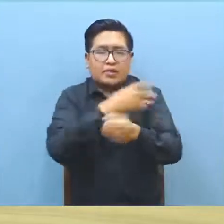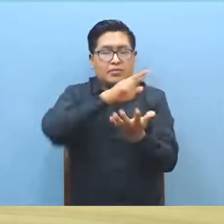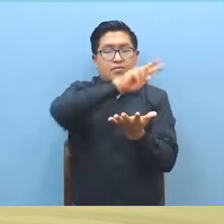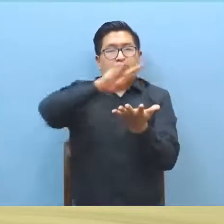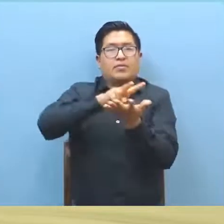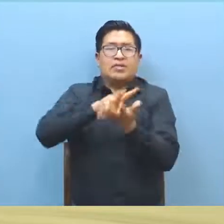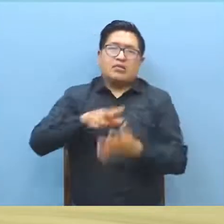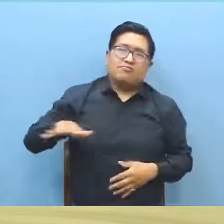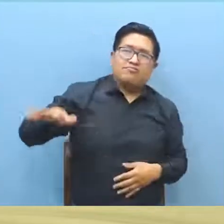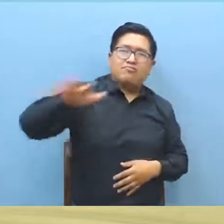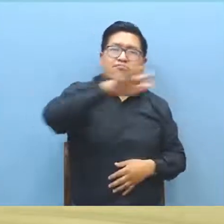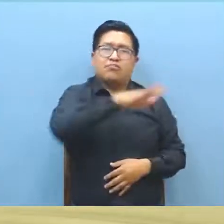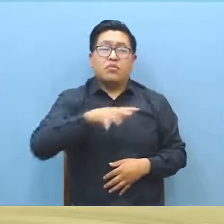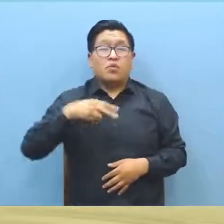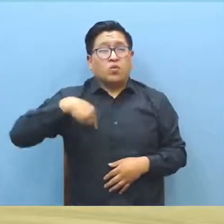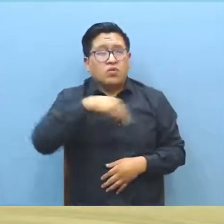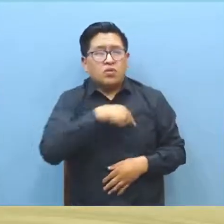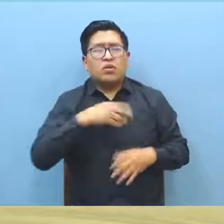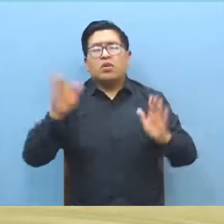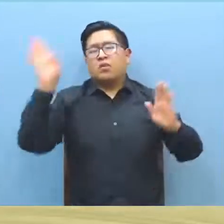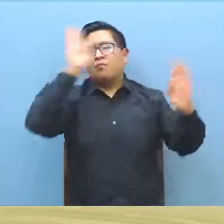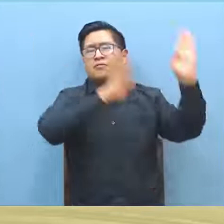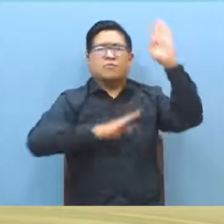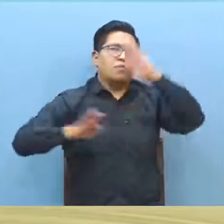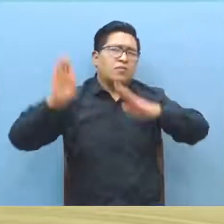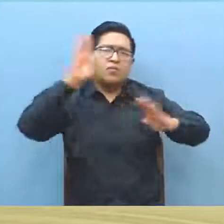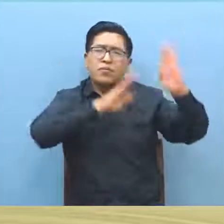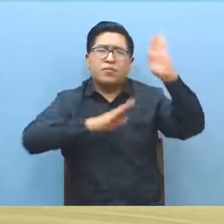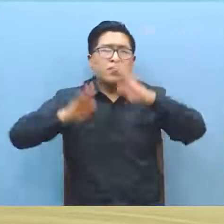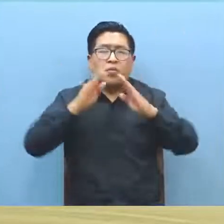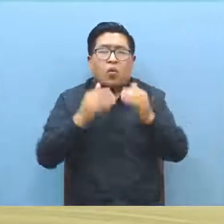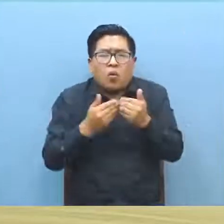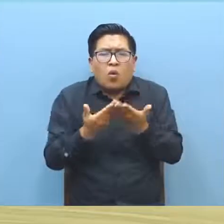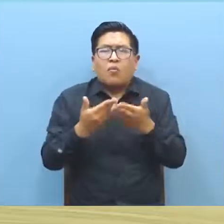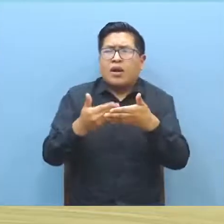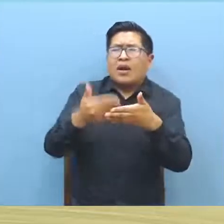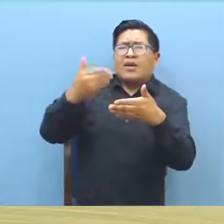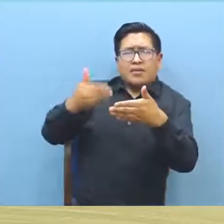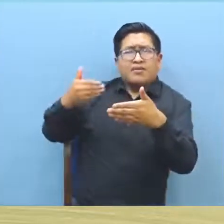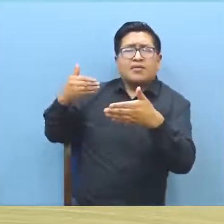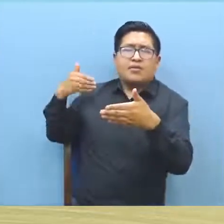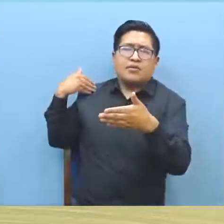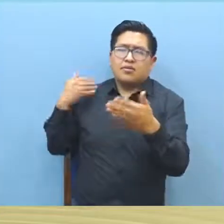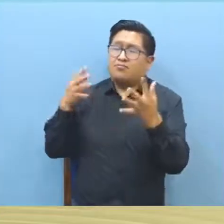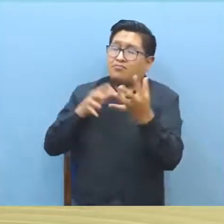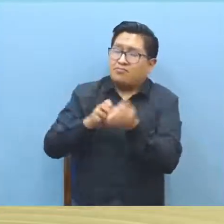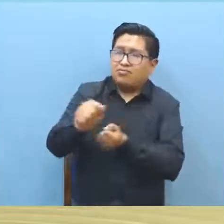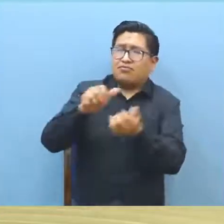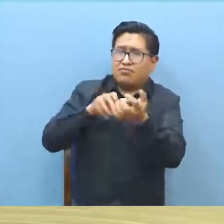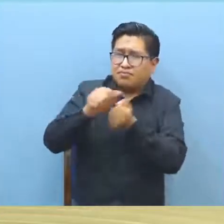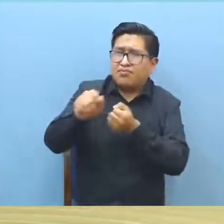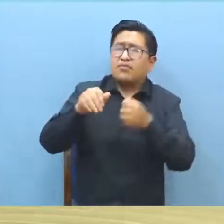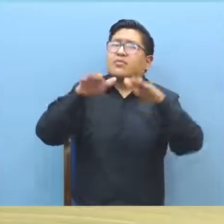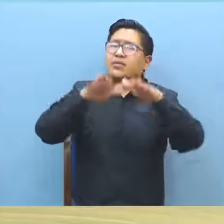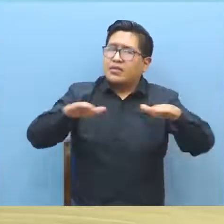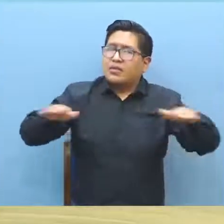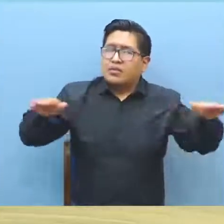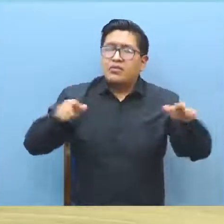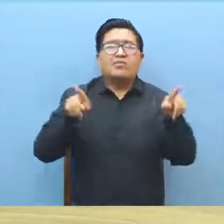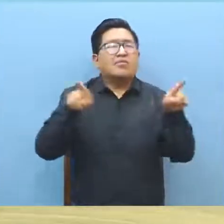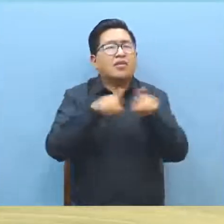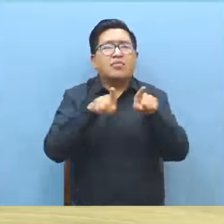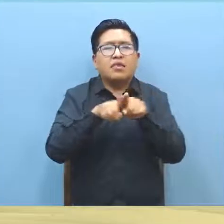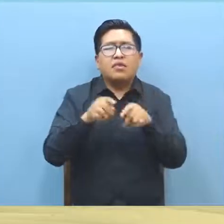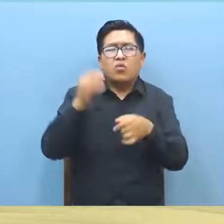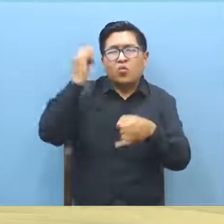municipio de Vinto estamos muy preocupados por todos los últimos acontecimientos que han pasado respecto al abuso al menor especialmente de esta